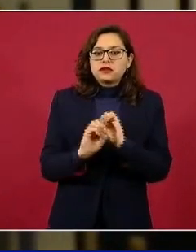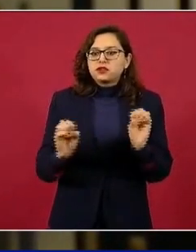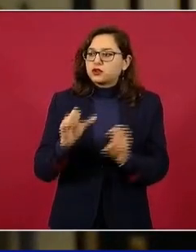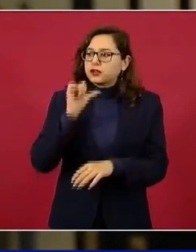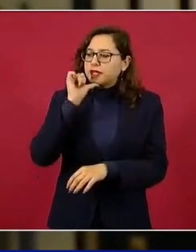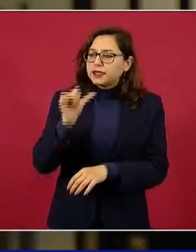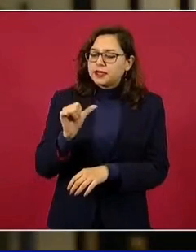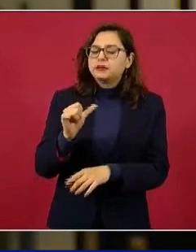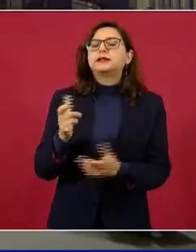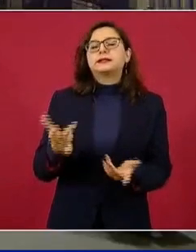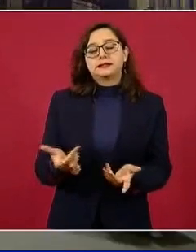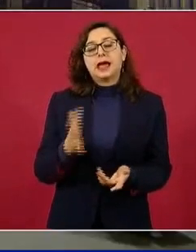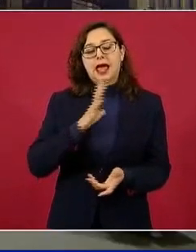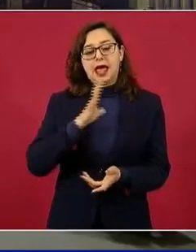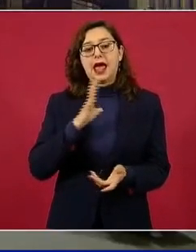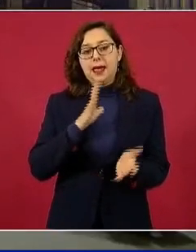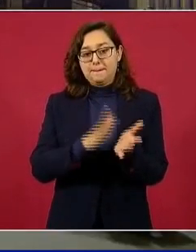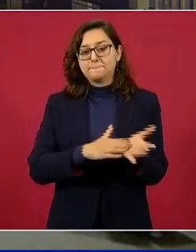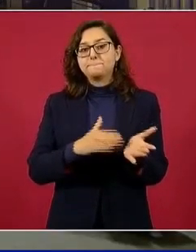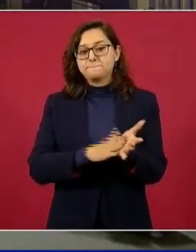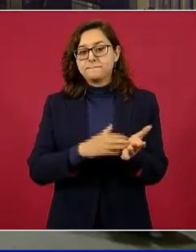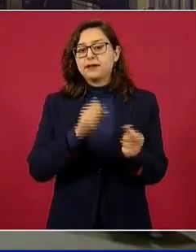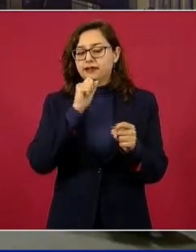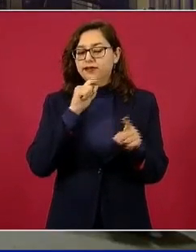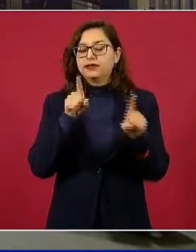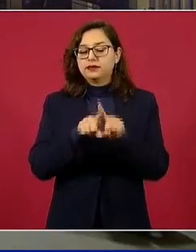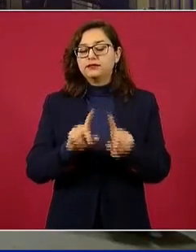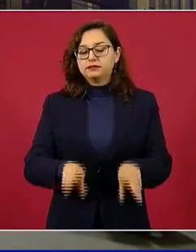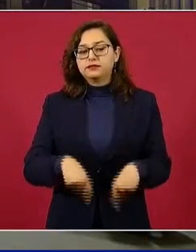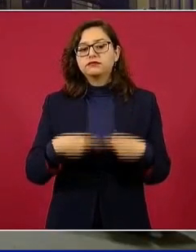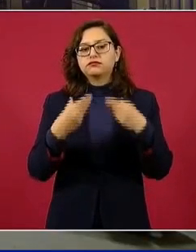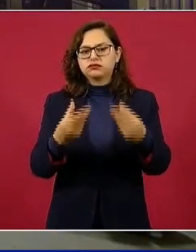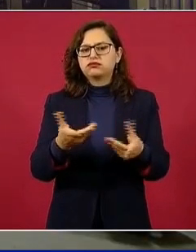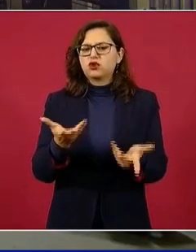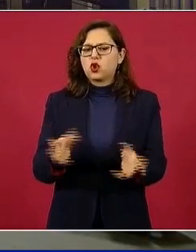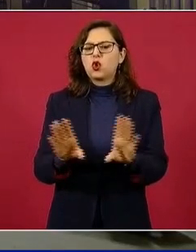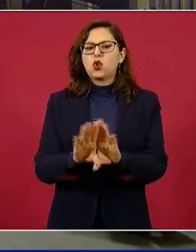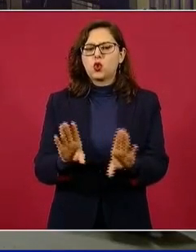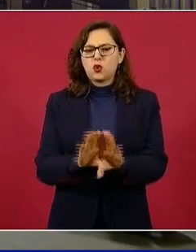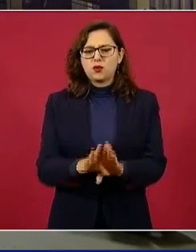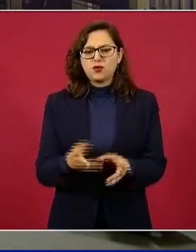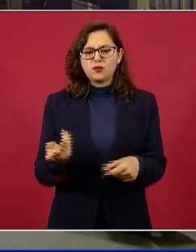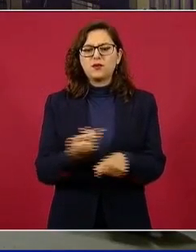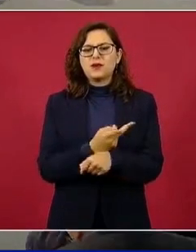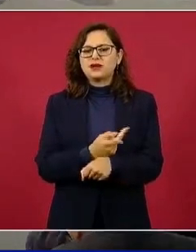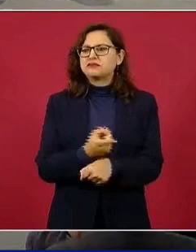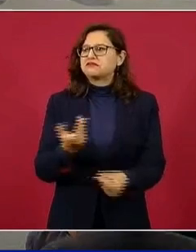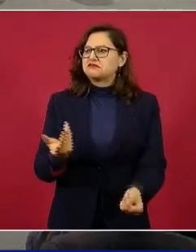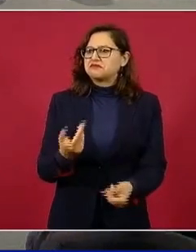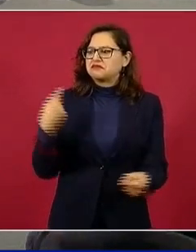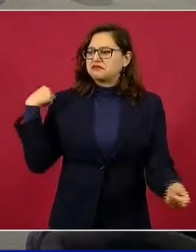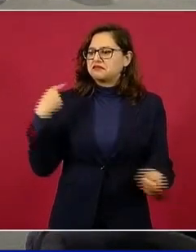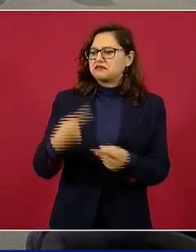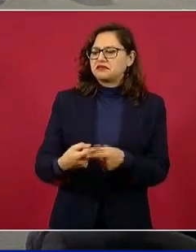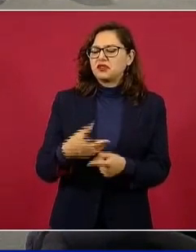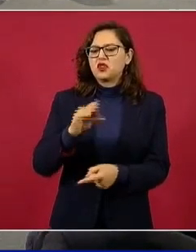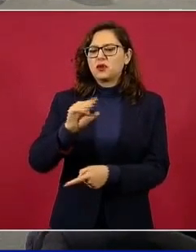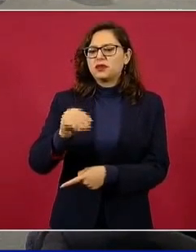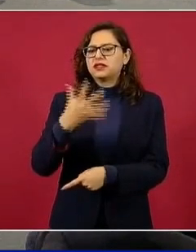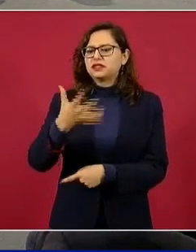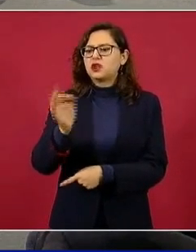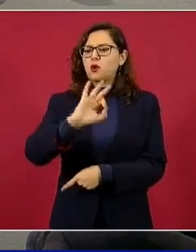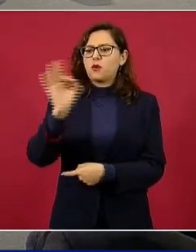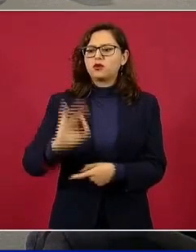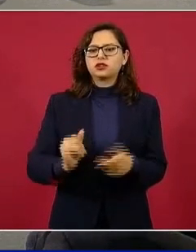documentos emitidos por el Tribunal Superior de Justicia Administrativa para que aclaren públicamente la impunidad que hay del 95 por ciento